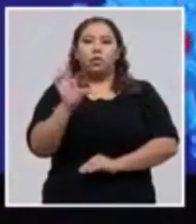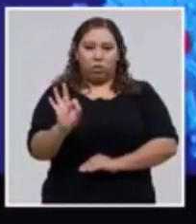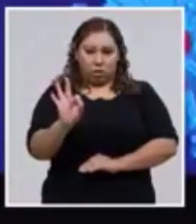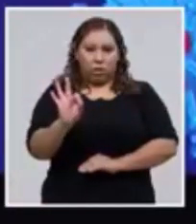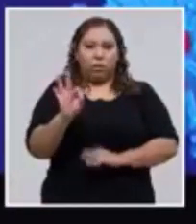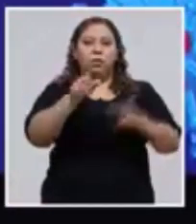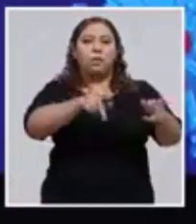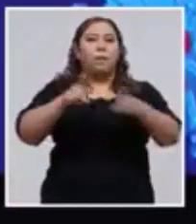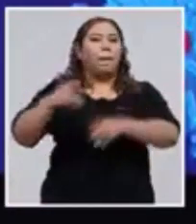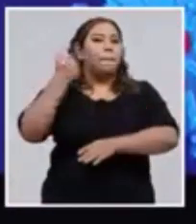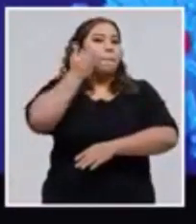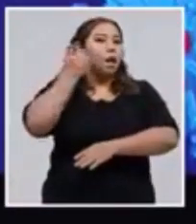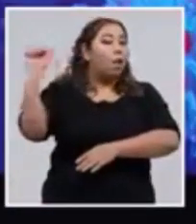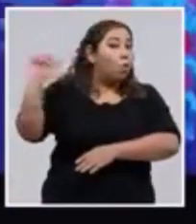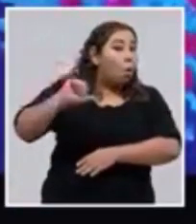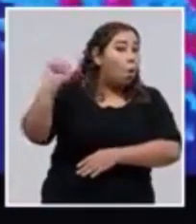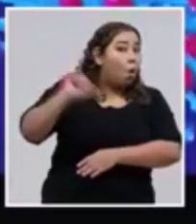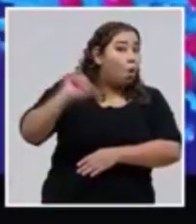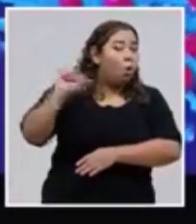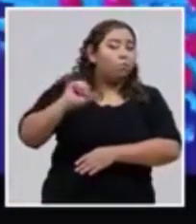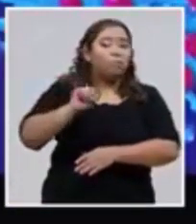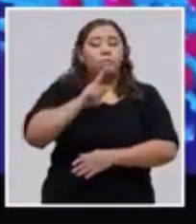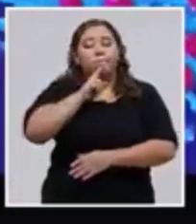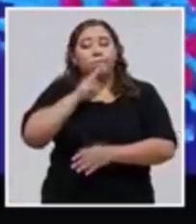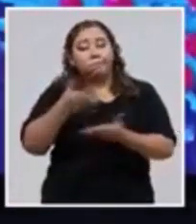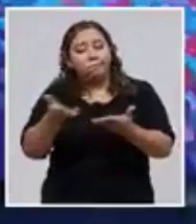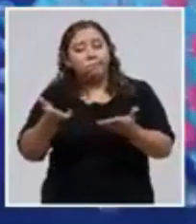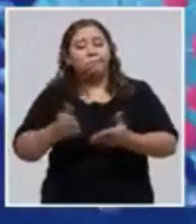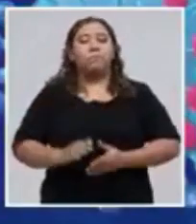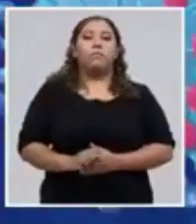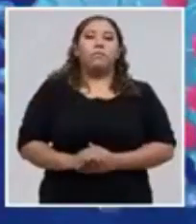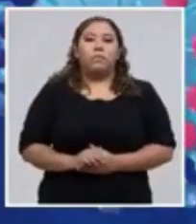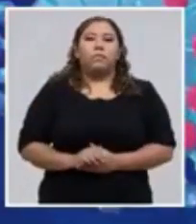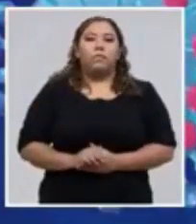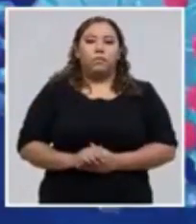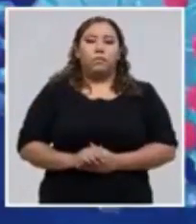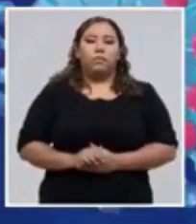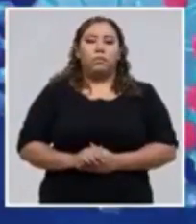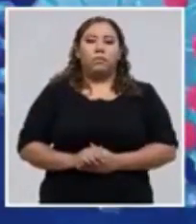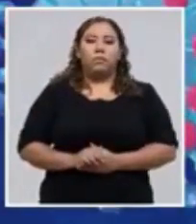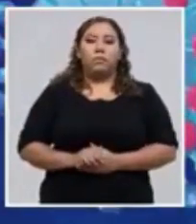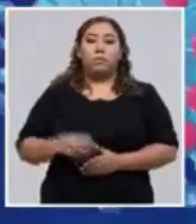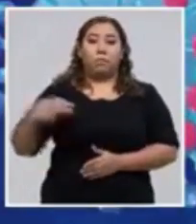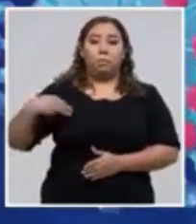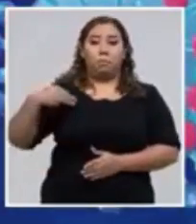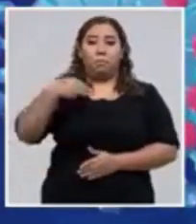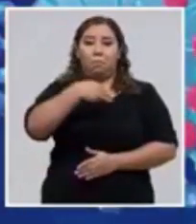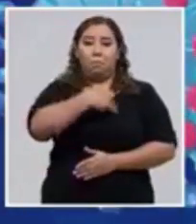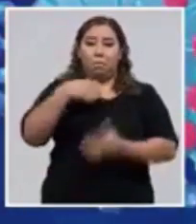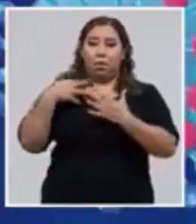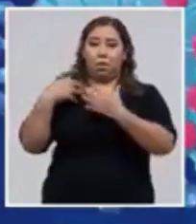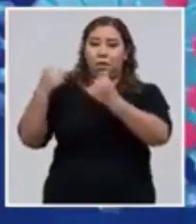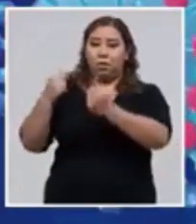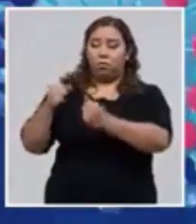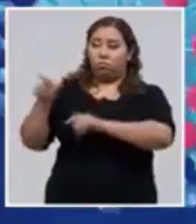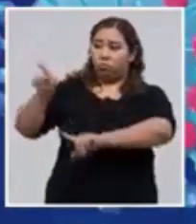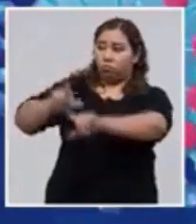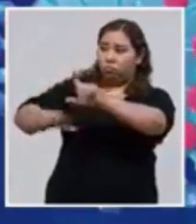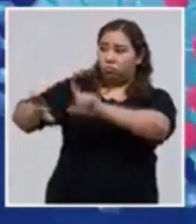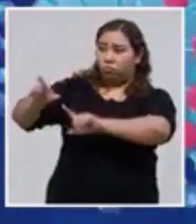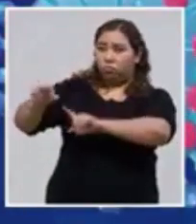día en nuestro país. Y se ha confirmado por el Laboratorio de Virología de la Secretaría de Salud